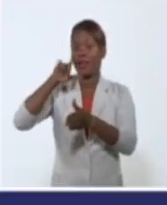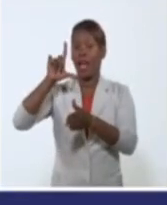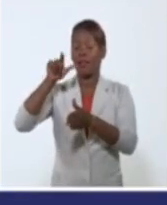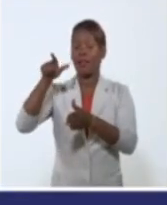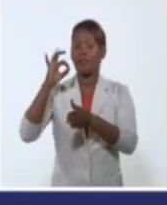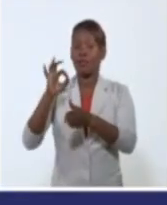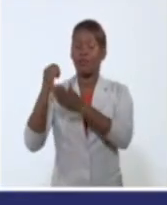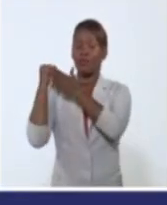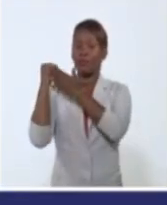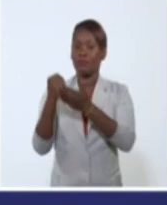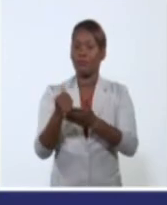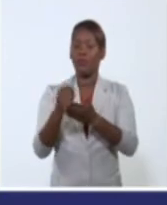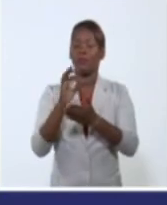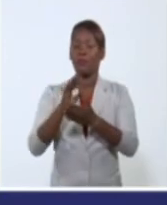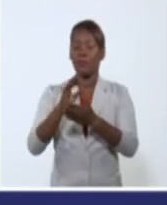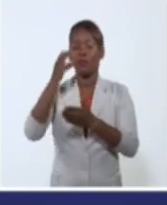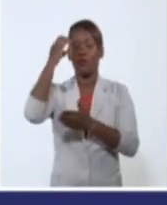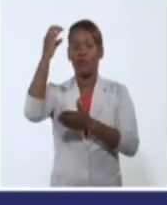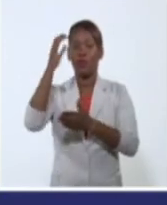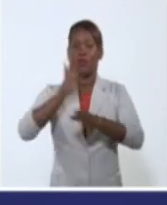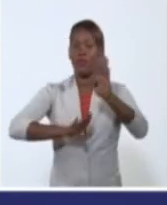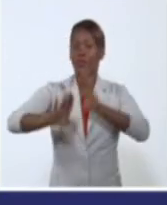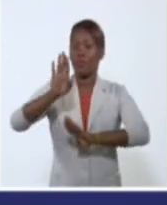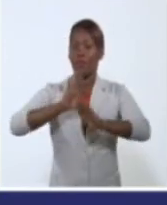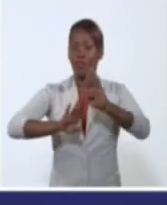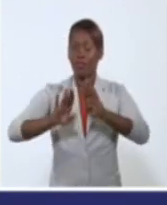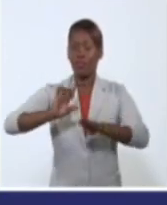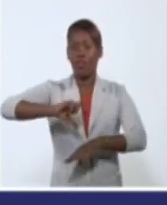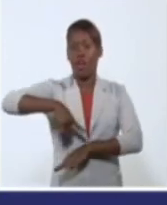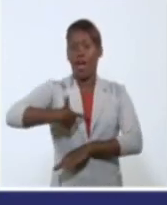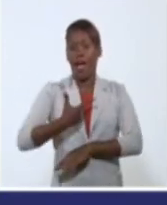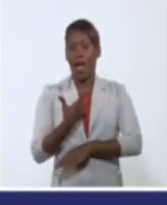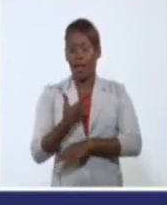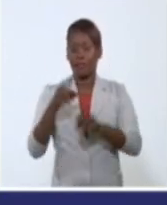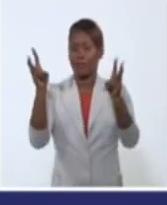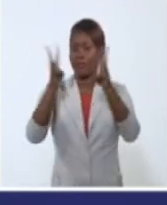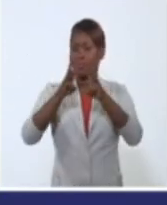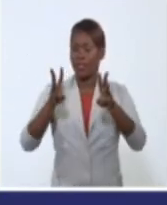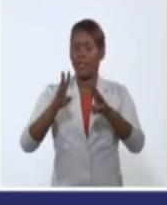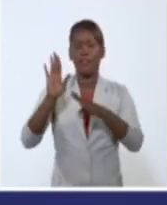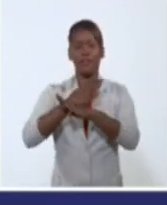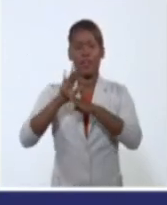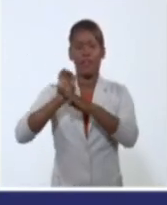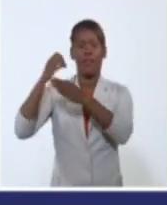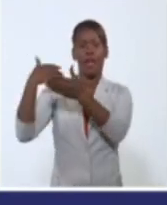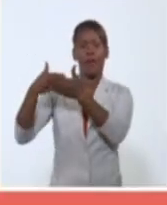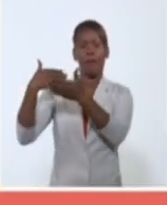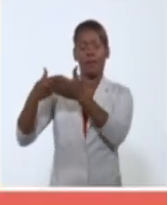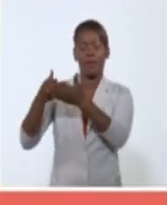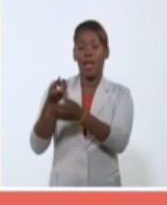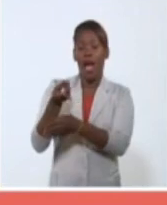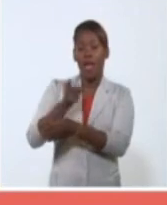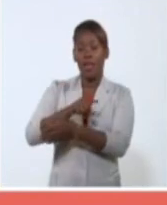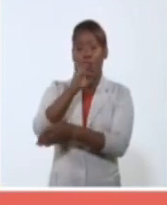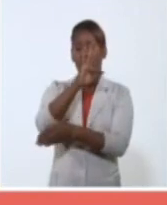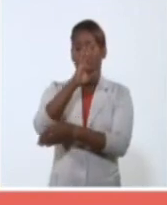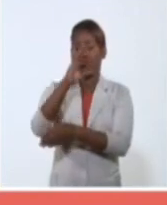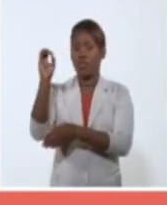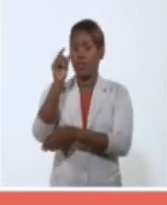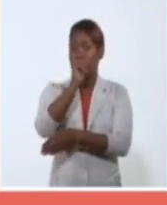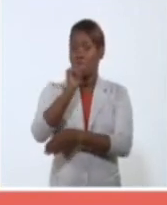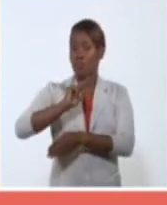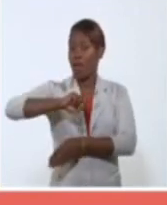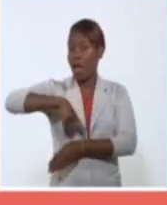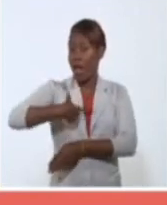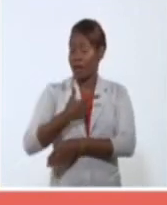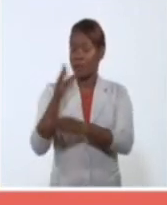no solo a modo de carácter presencial, sino también a través de la firma hasta ayer de 800 artistas e intelectuales de